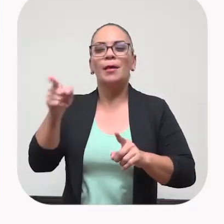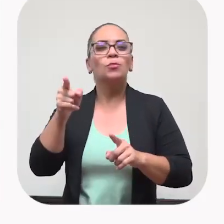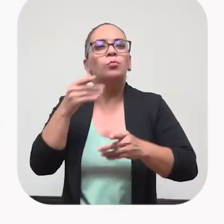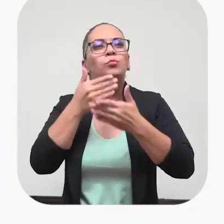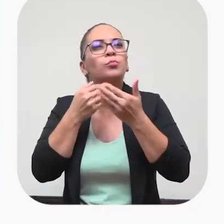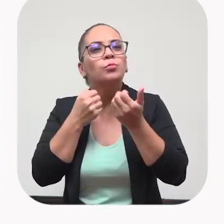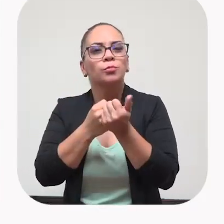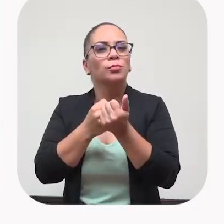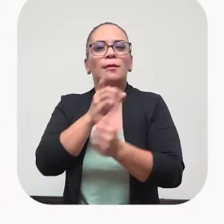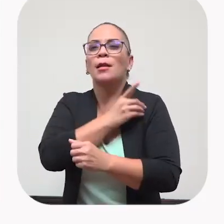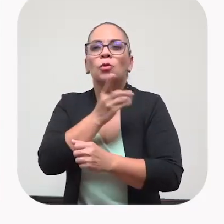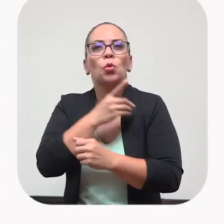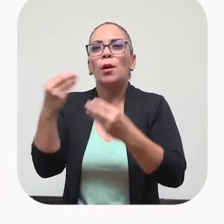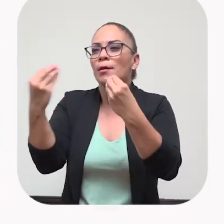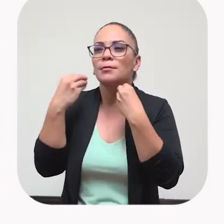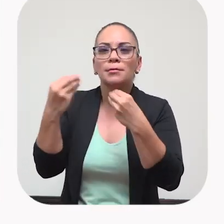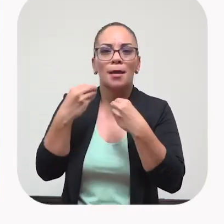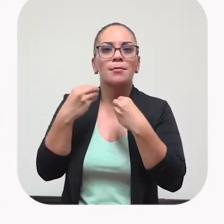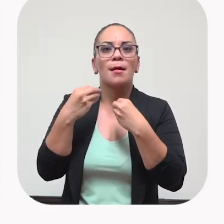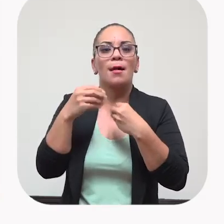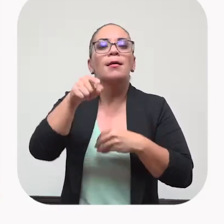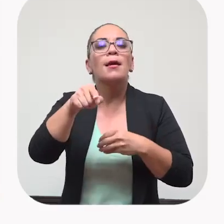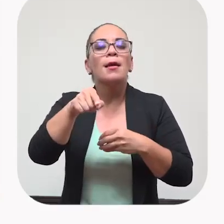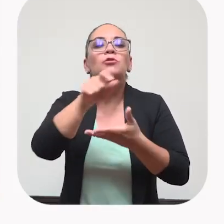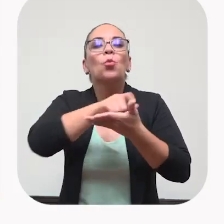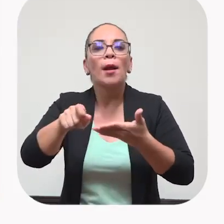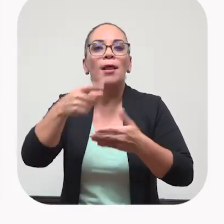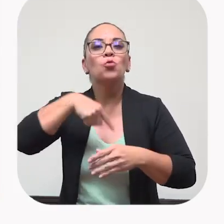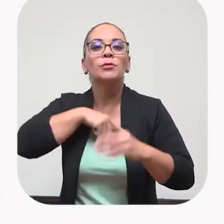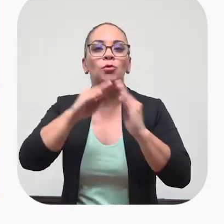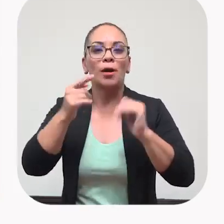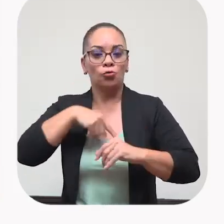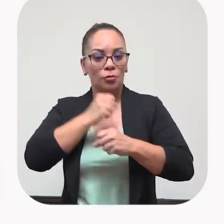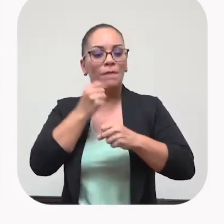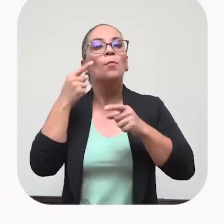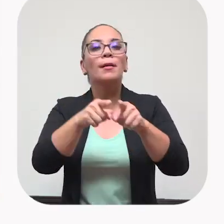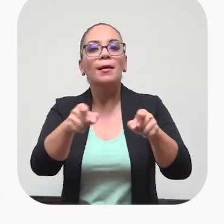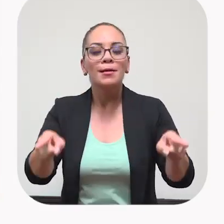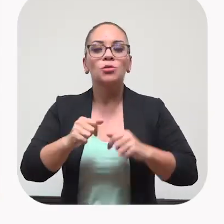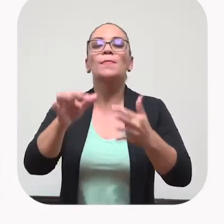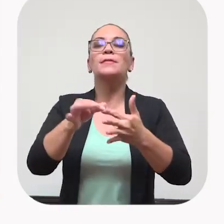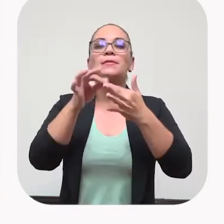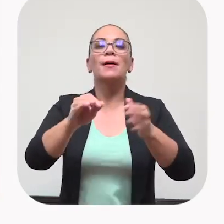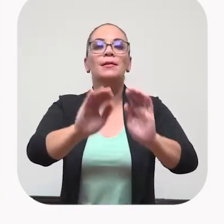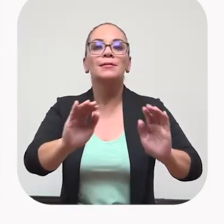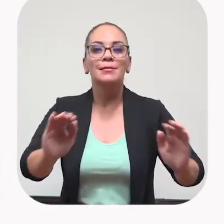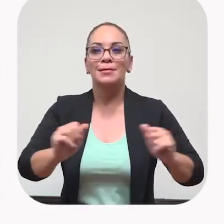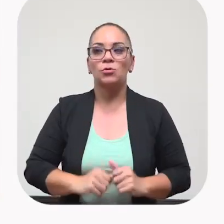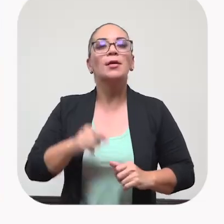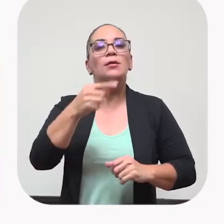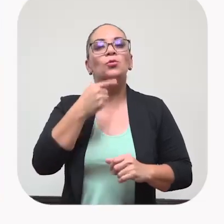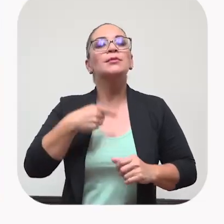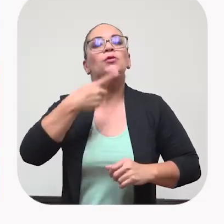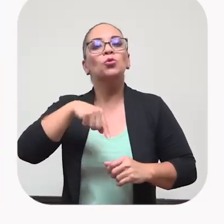ese como el sentir, ella siempre nos ha enseñado que ese es nuestro hogar y que nosotros trabajamos para esos niños y que lo principal son esos niños, ¿verdad?